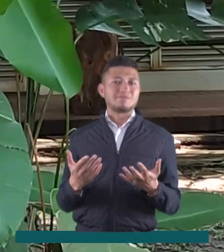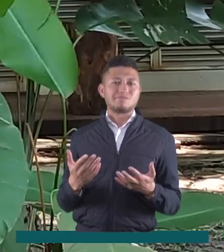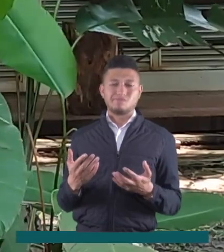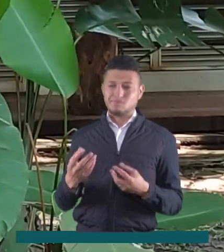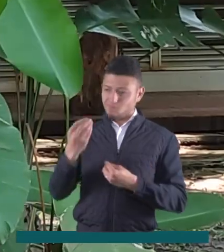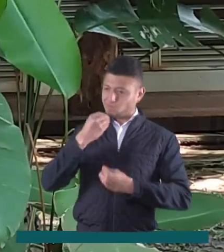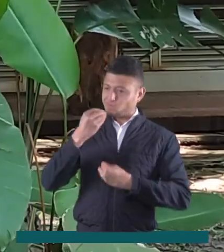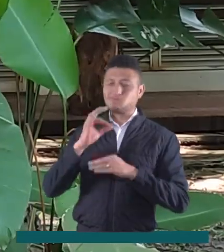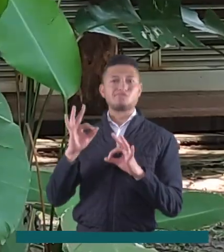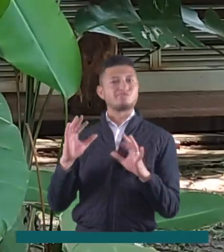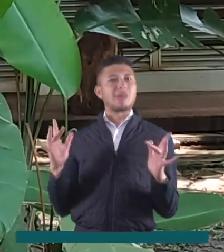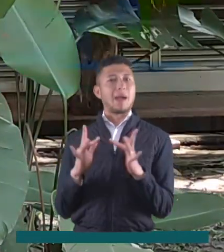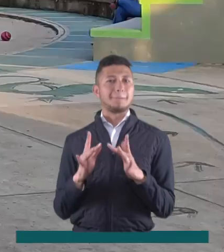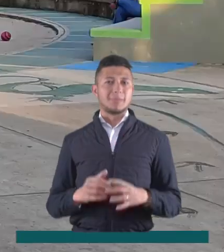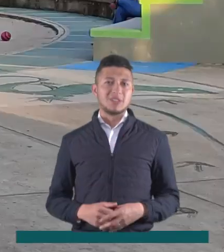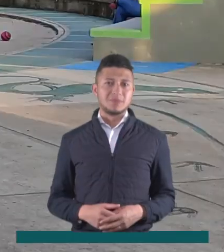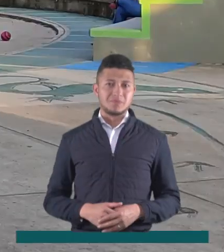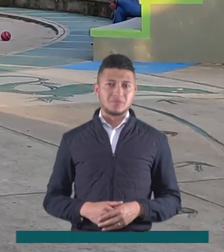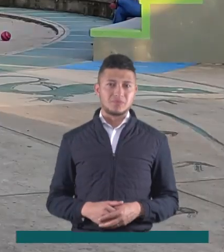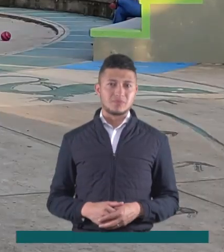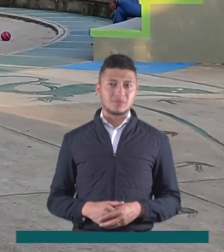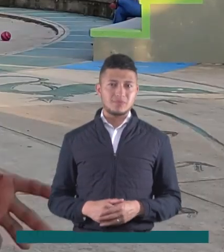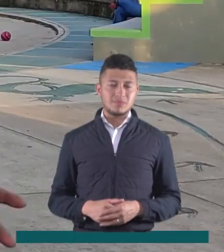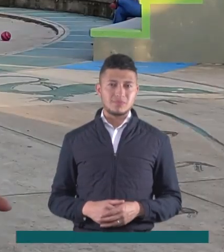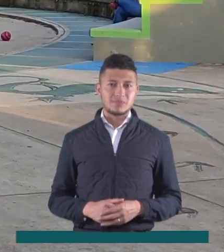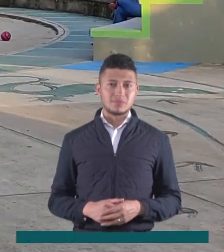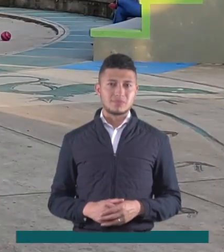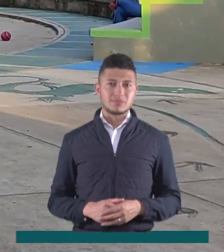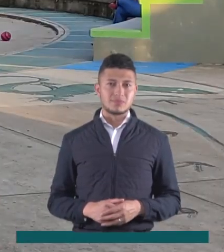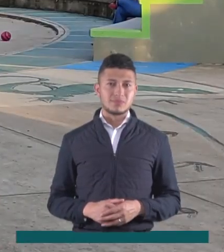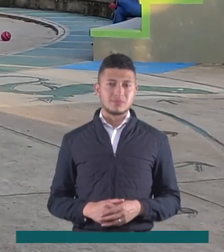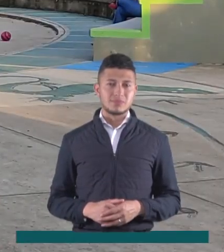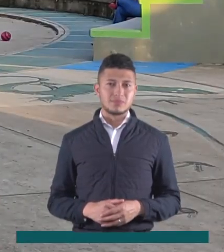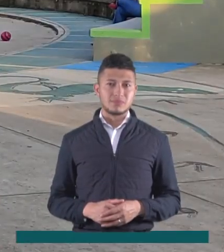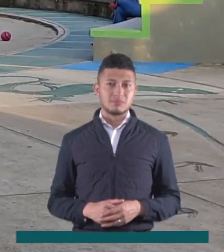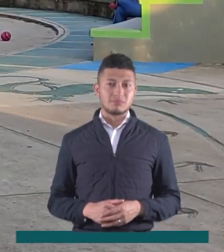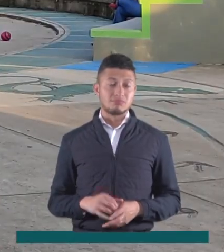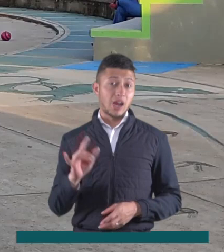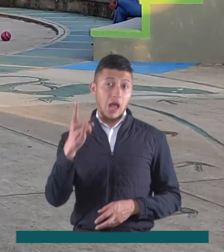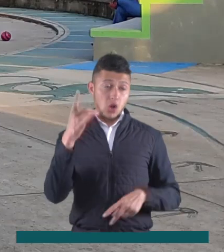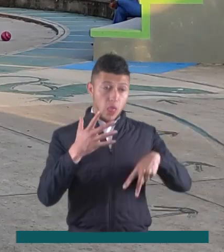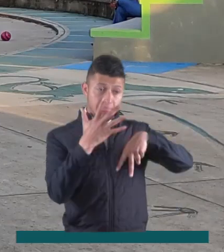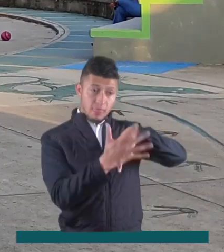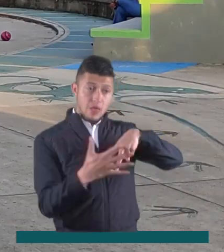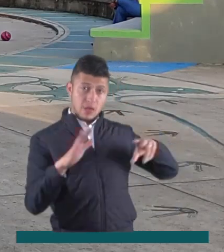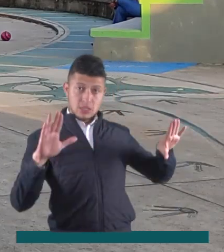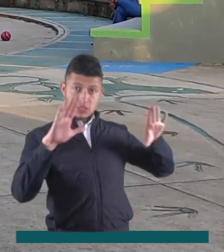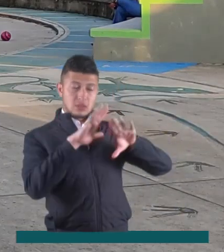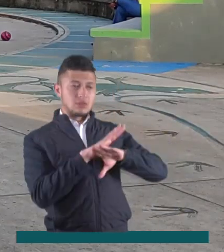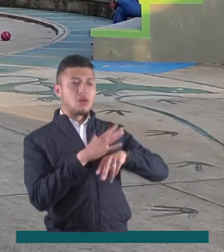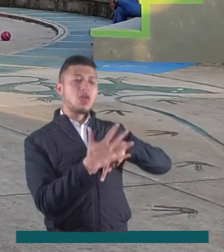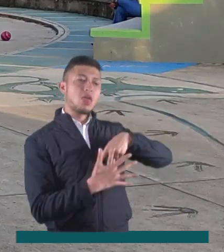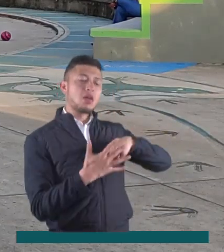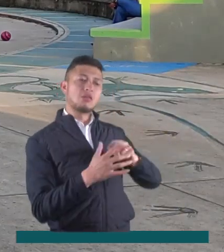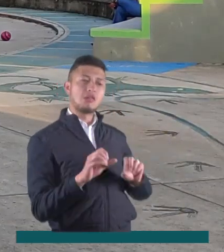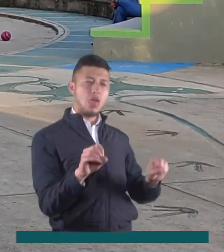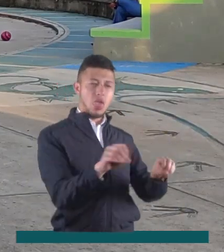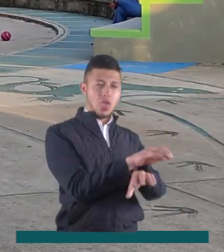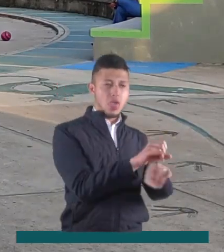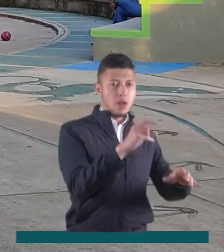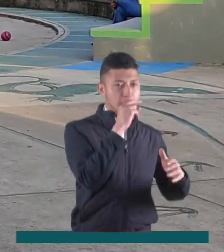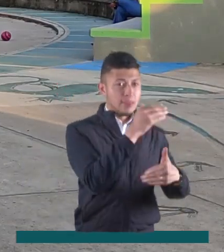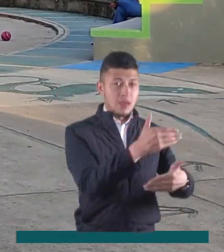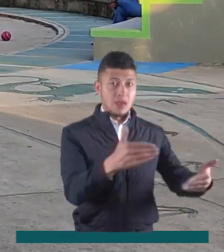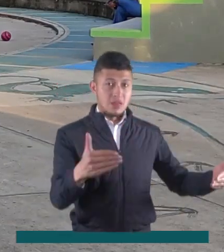valor nutricional. A través del disfraz pueden ser engañados aquellos niños, niñas y